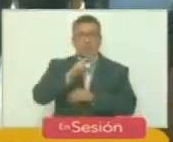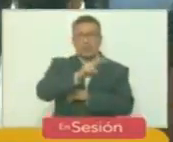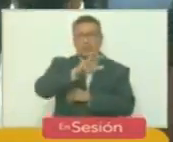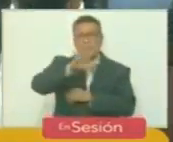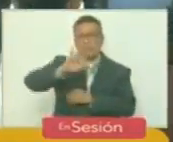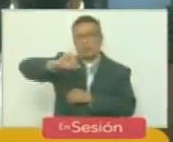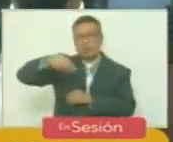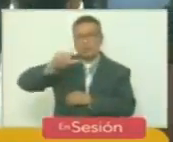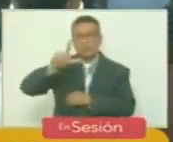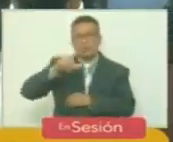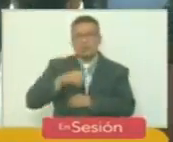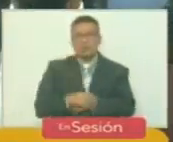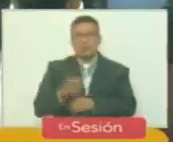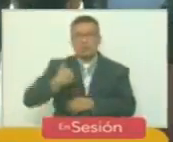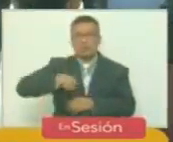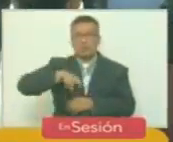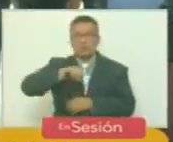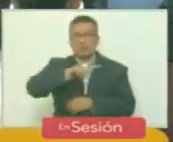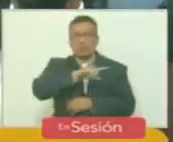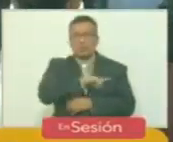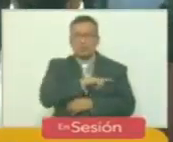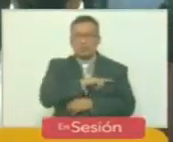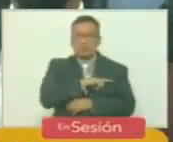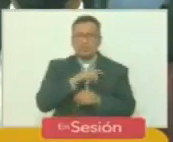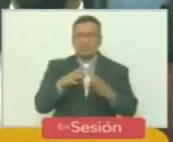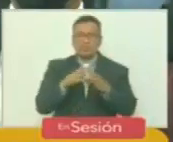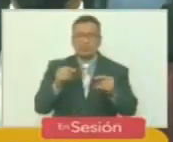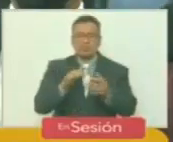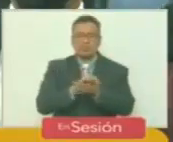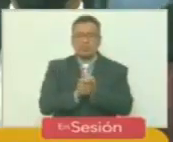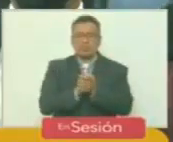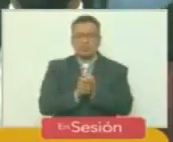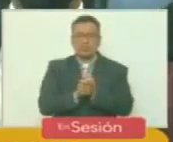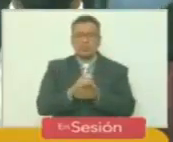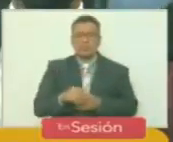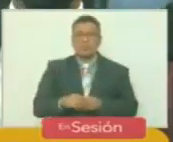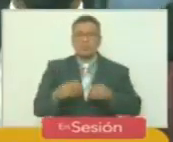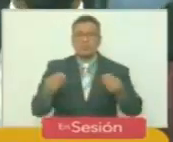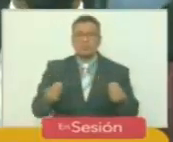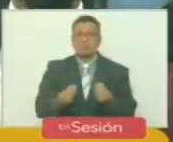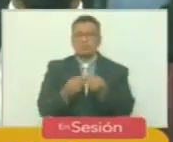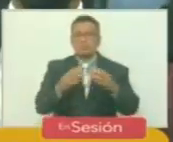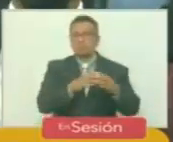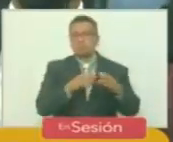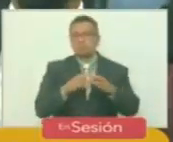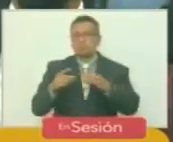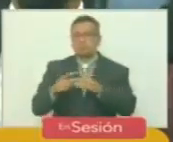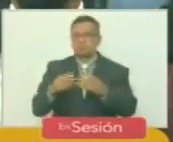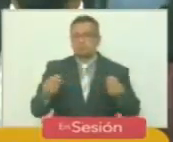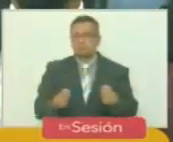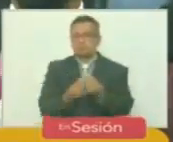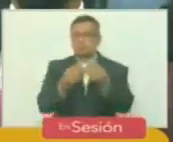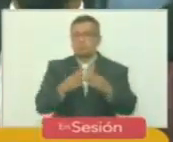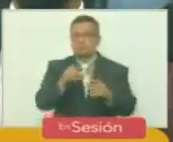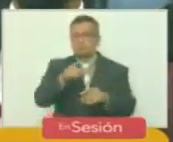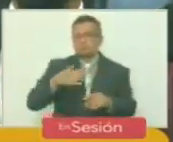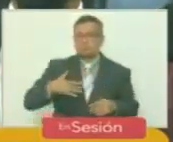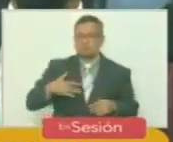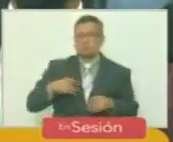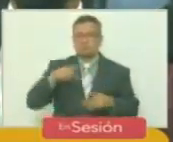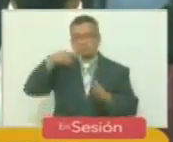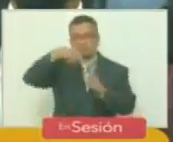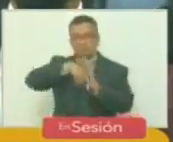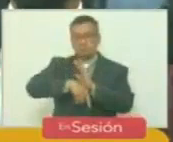de julio, nosotros, sus camaradas, acompañamos en ese sencillo,